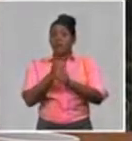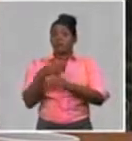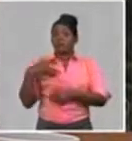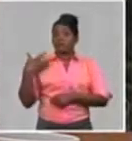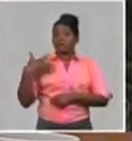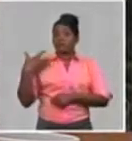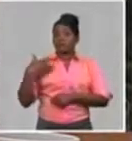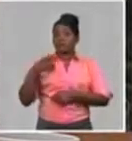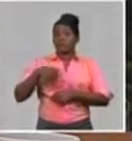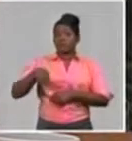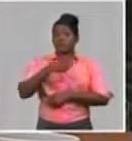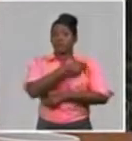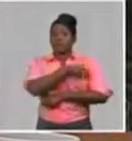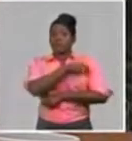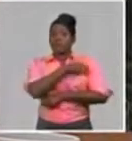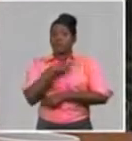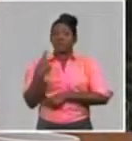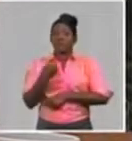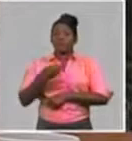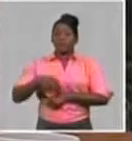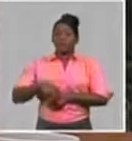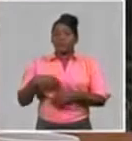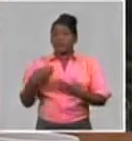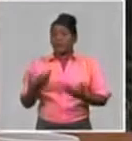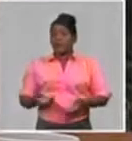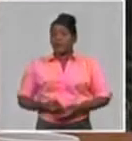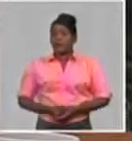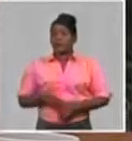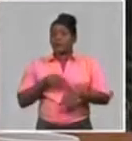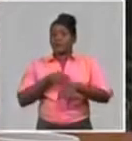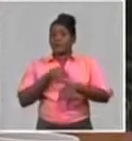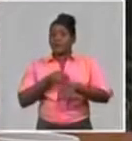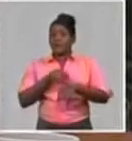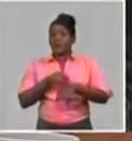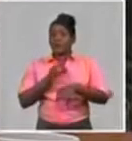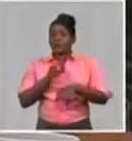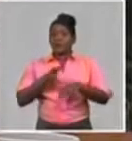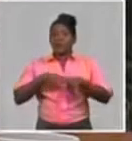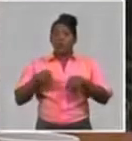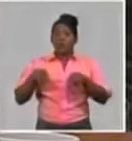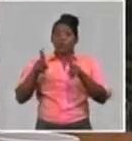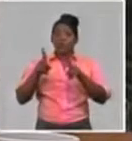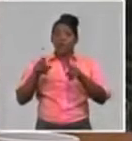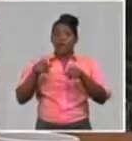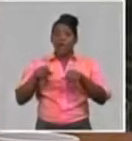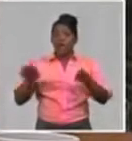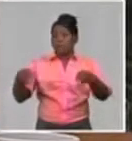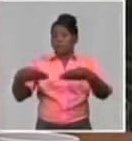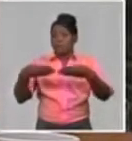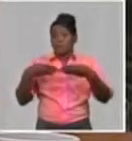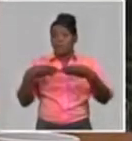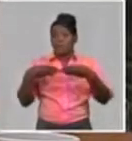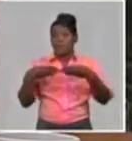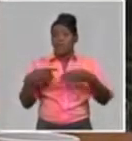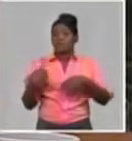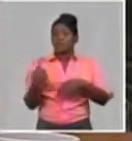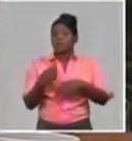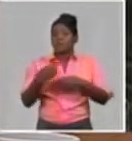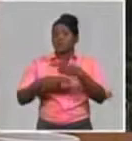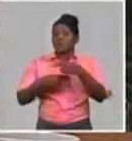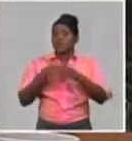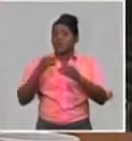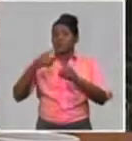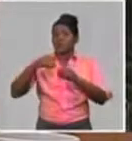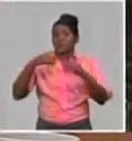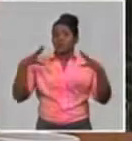población y aprovechamos el tiempo en que las instalaciones hoteleras nos estaban dando servicios para de conjunto con el